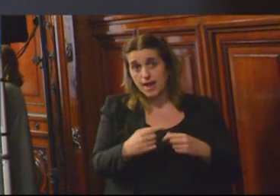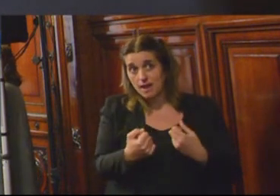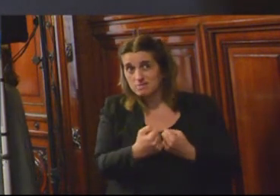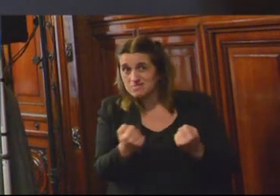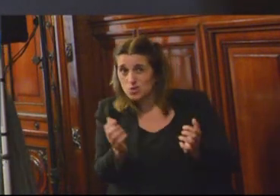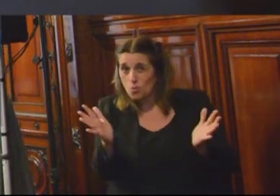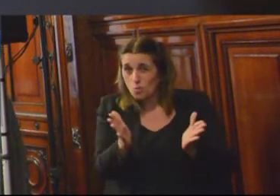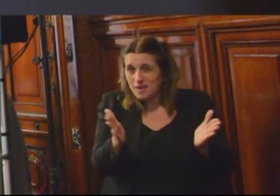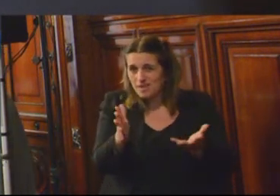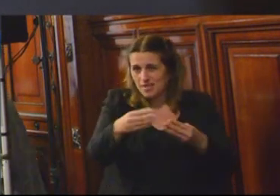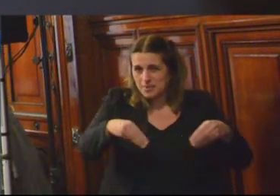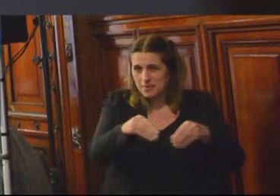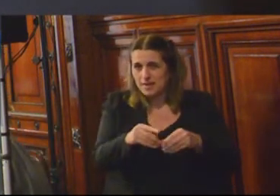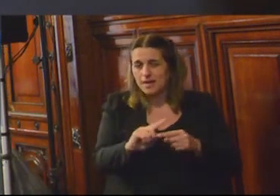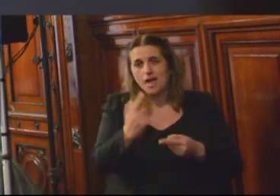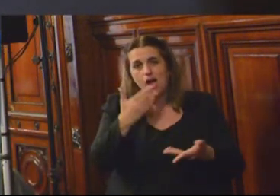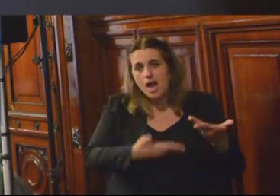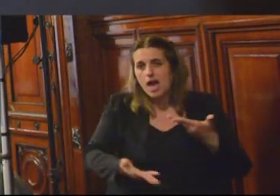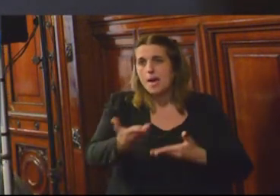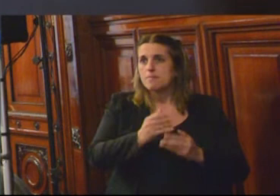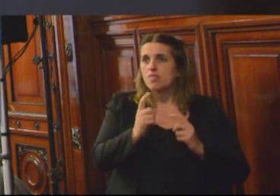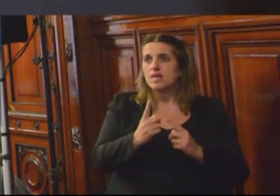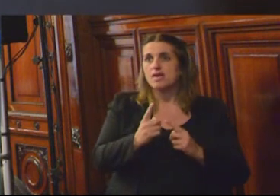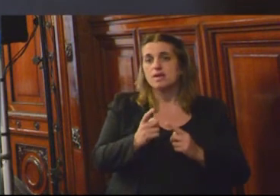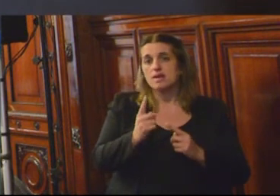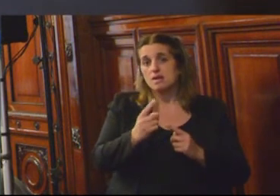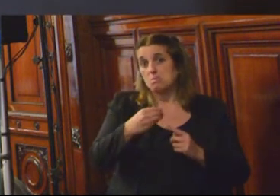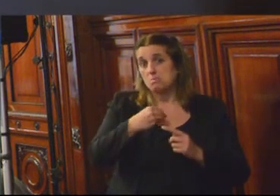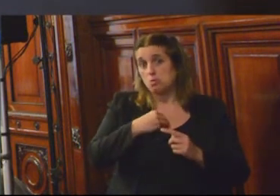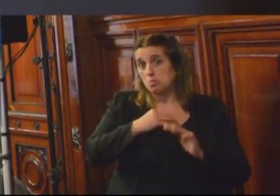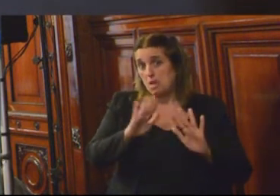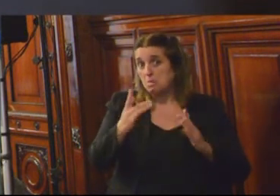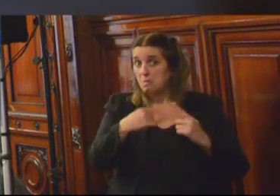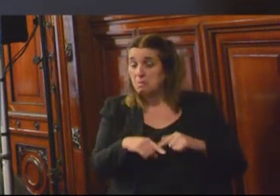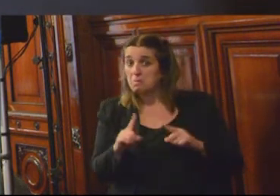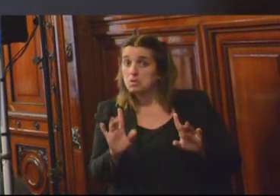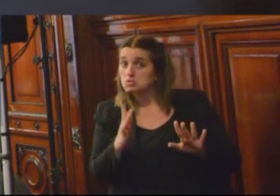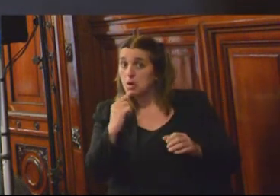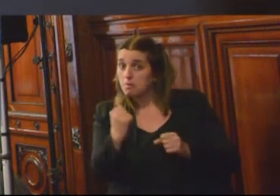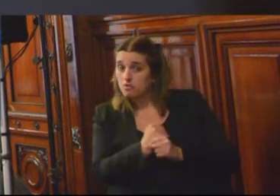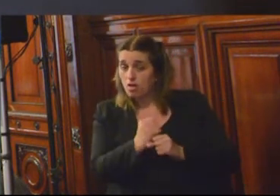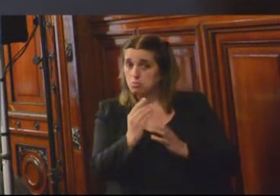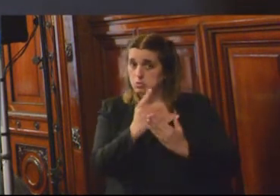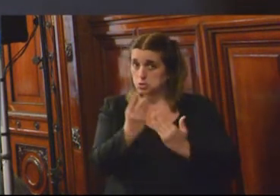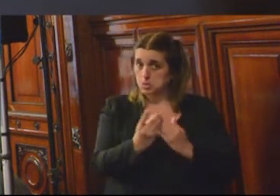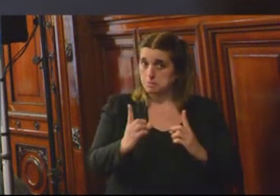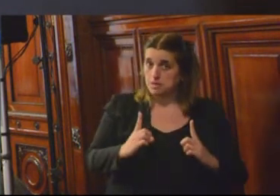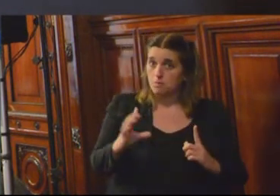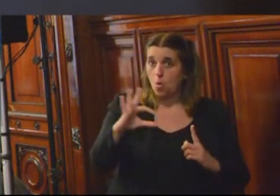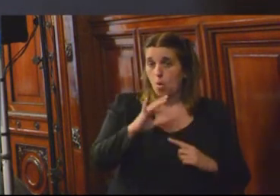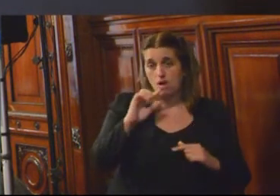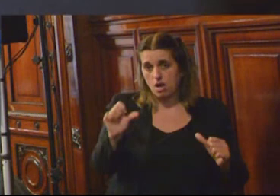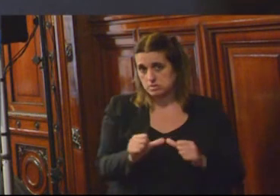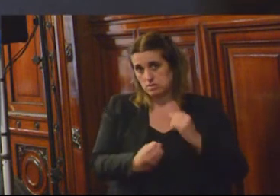muy pequeñas de tierra, a cambio de la sustitución voluntaria. Eso realmente todavía no, ni se ha aprobado el proyecto, ni se ha implementado